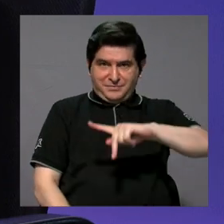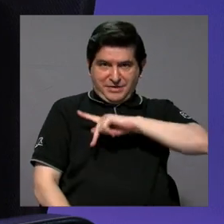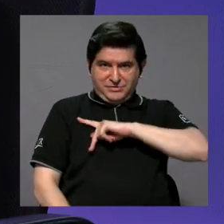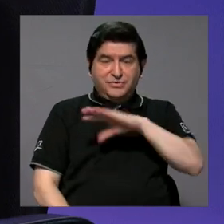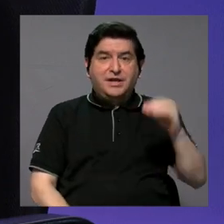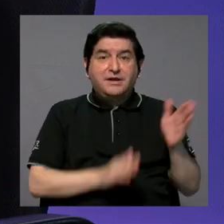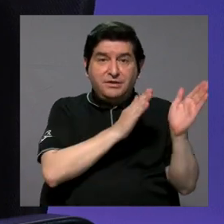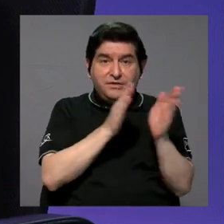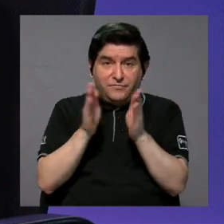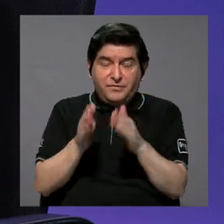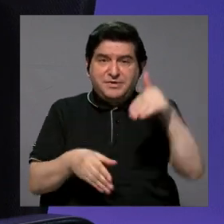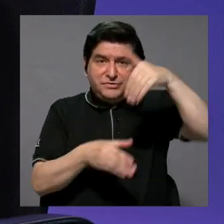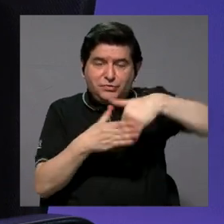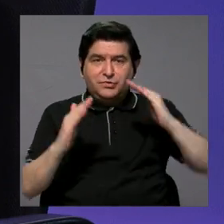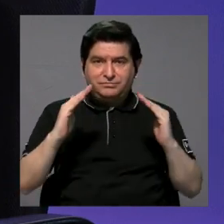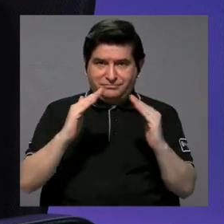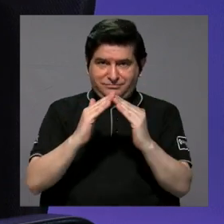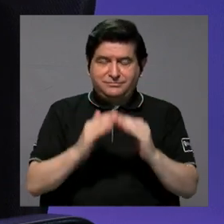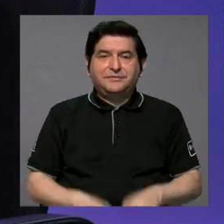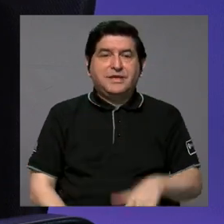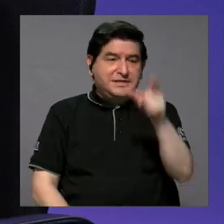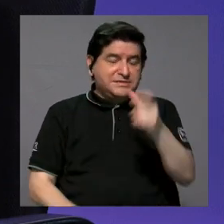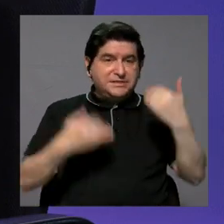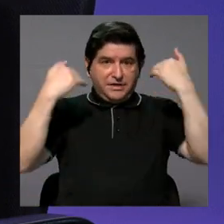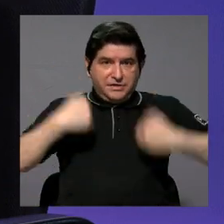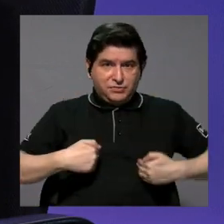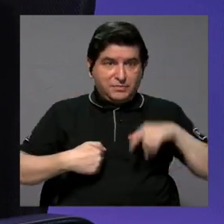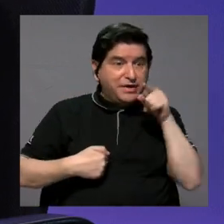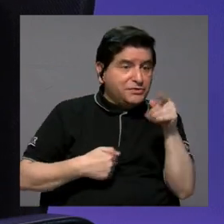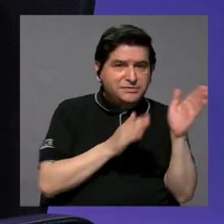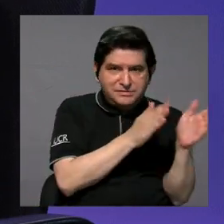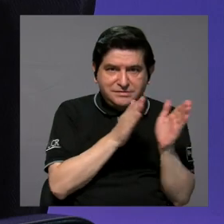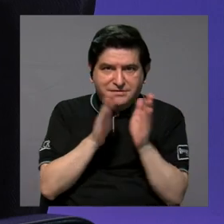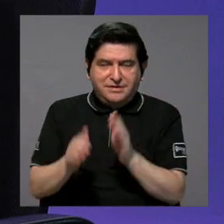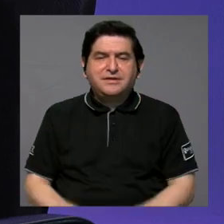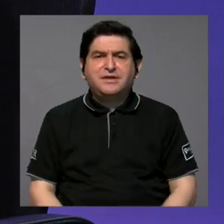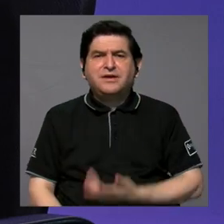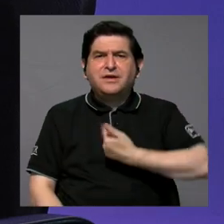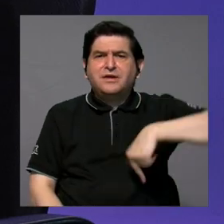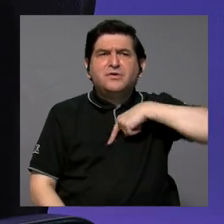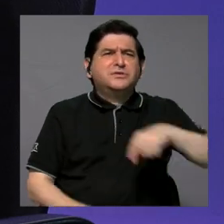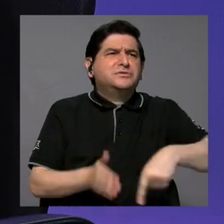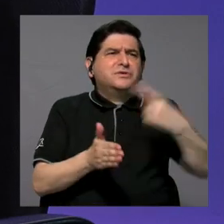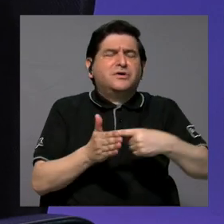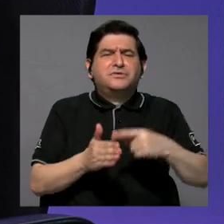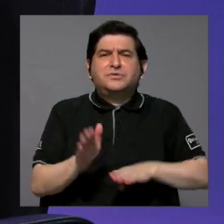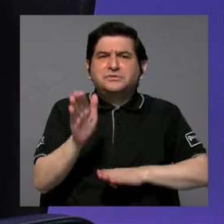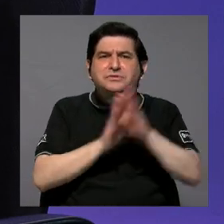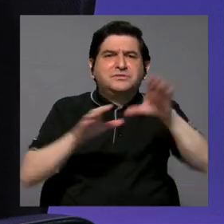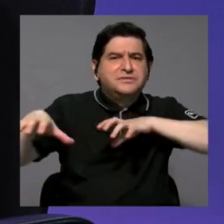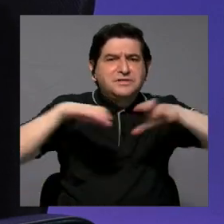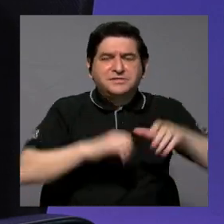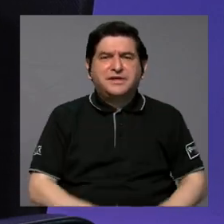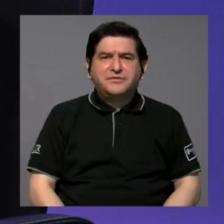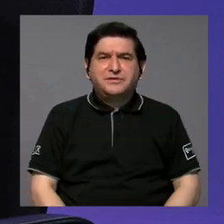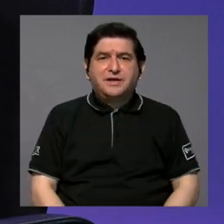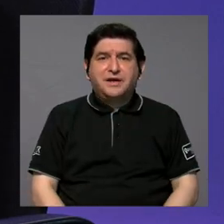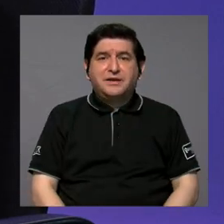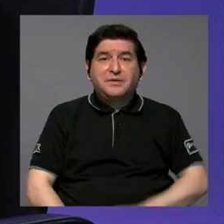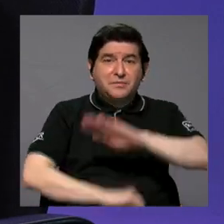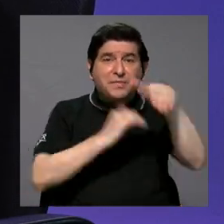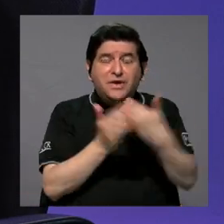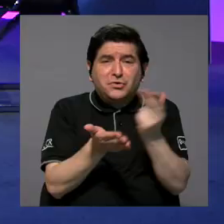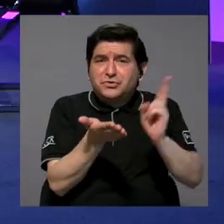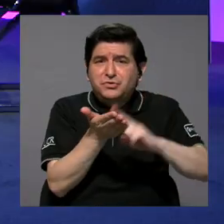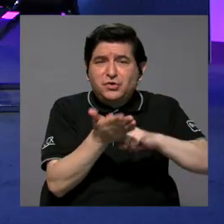formación en los hogares para los seres humanos que se están formando. Nosotros muchísimas veces hacemos y desarrollamos acciones y no se nos completan todos